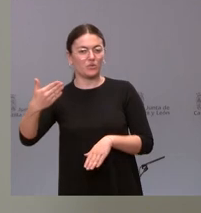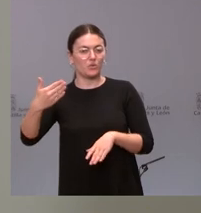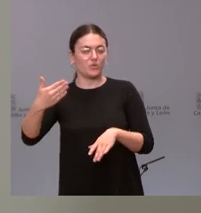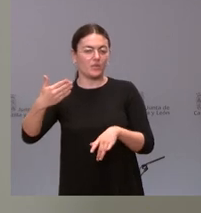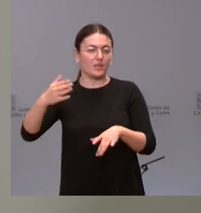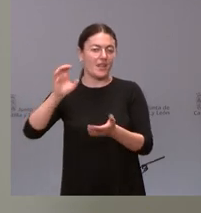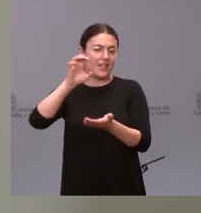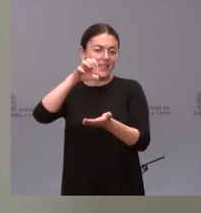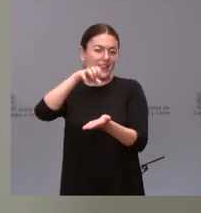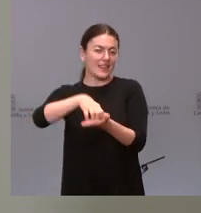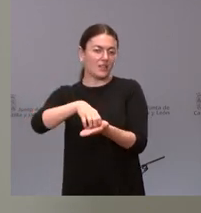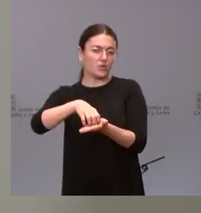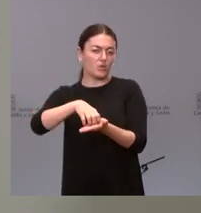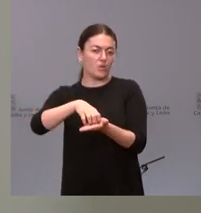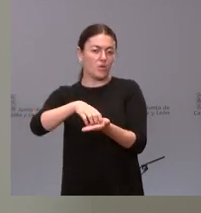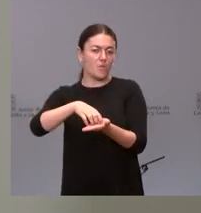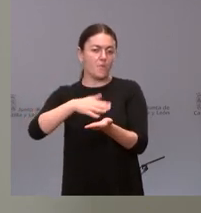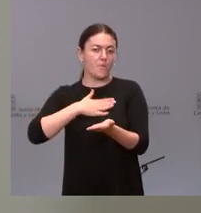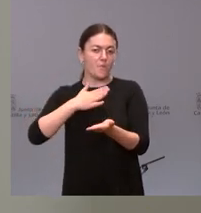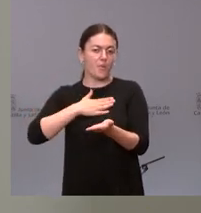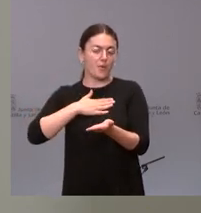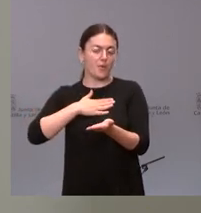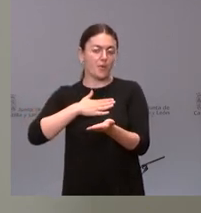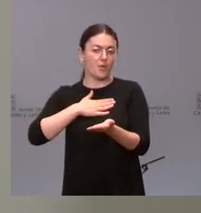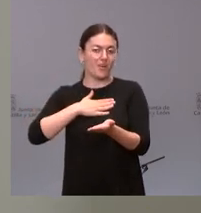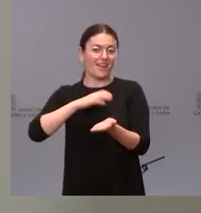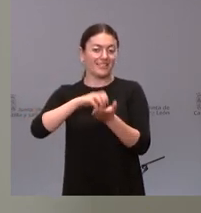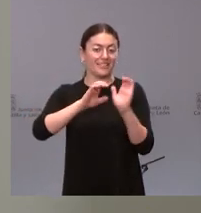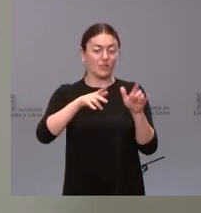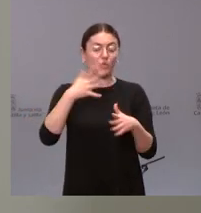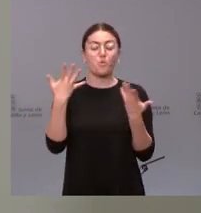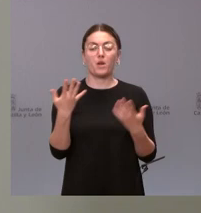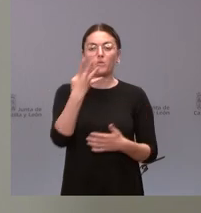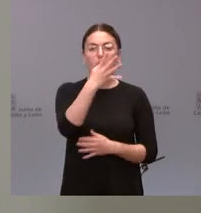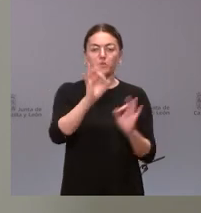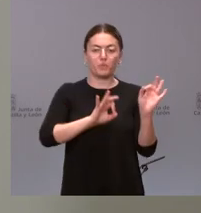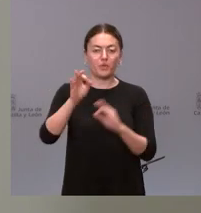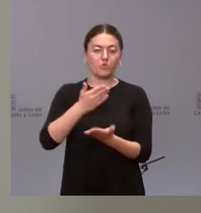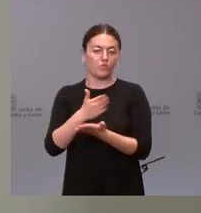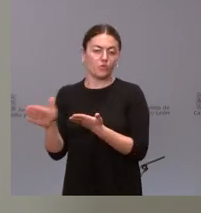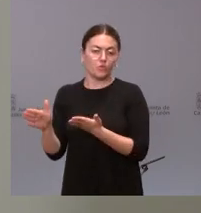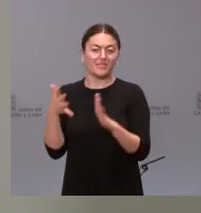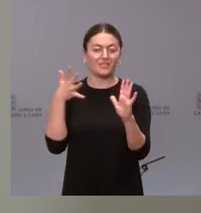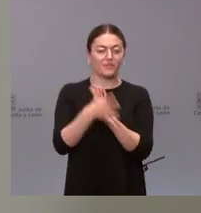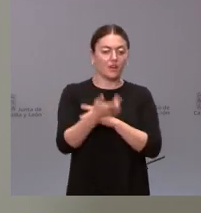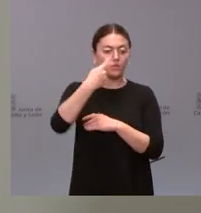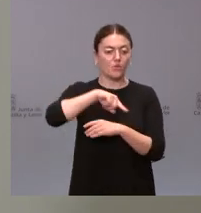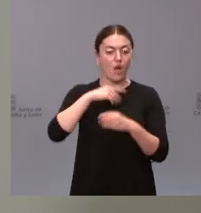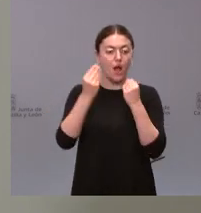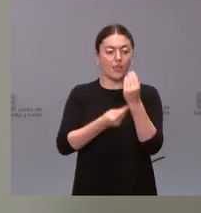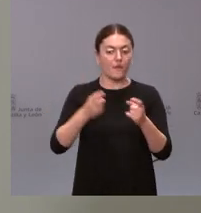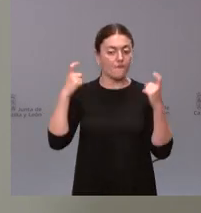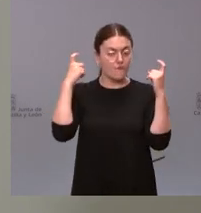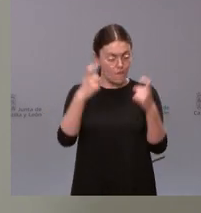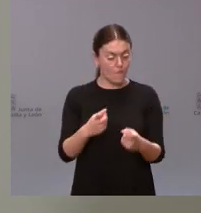centros sanitarios propios de la Junta de Castilla es el 4% restante con esto estamos haciendo un esfuerzo lógicamente